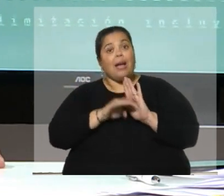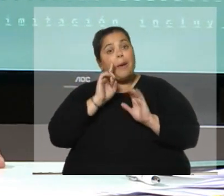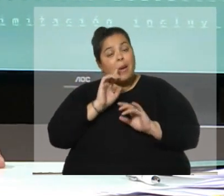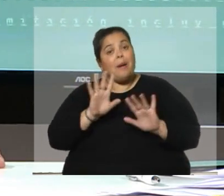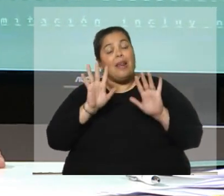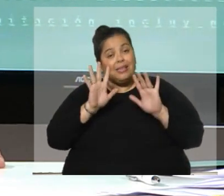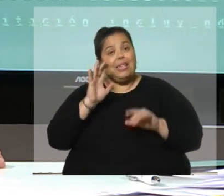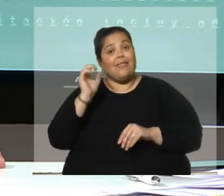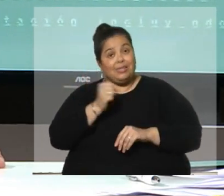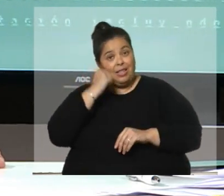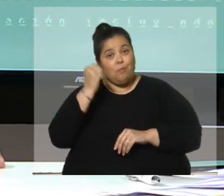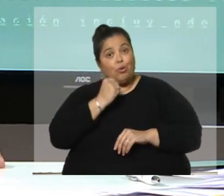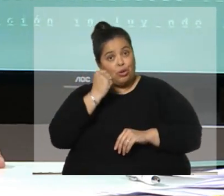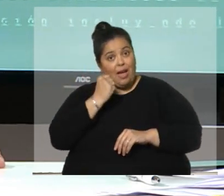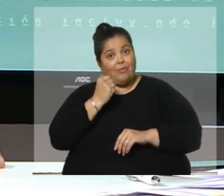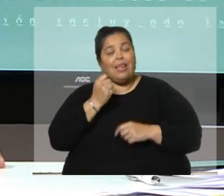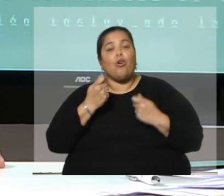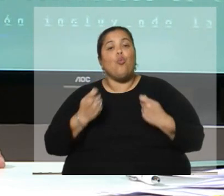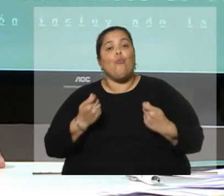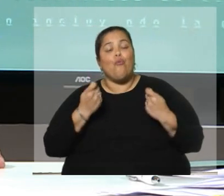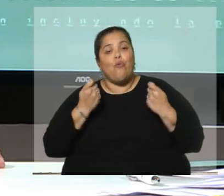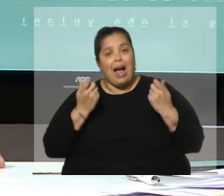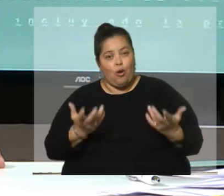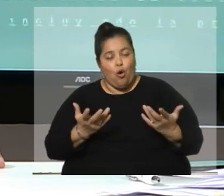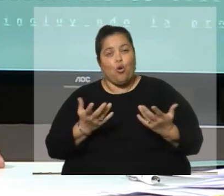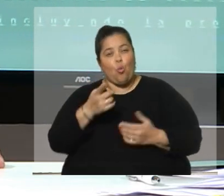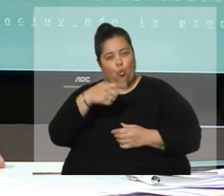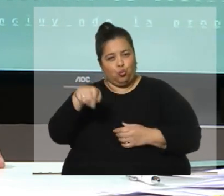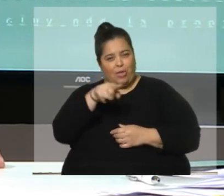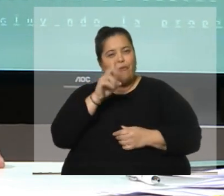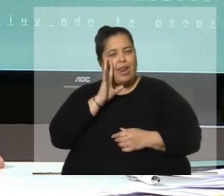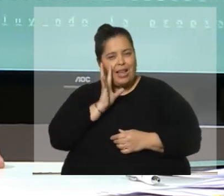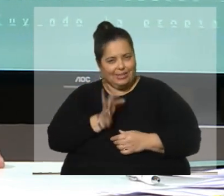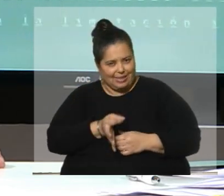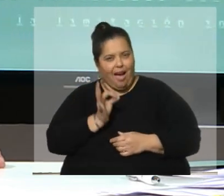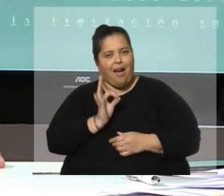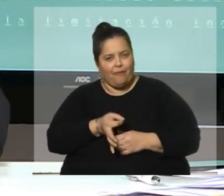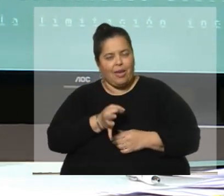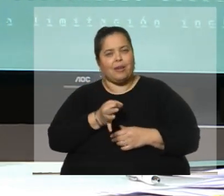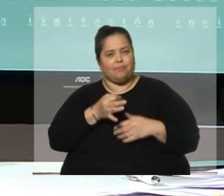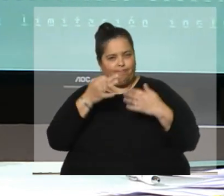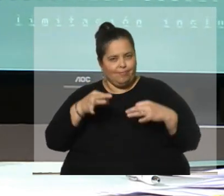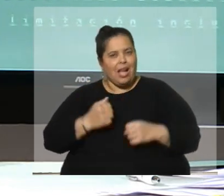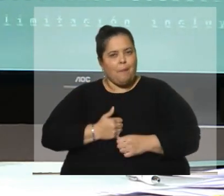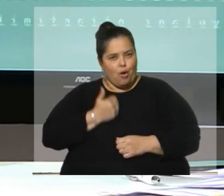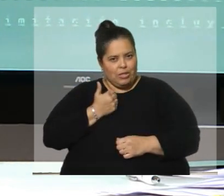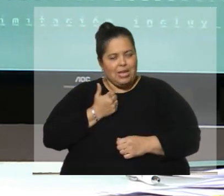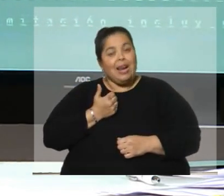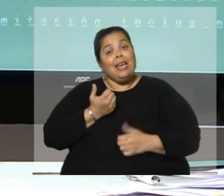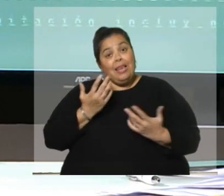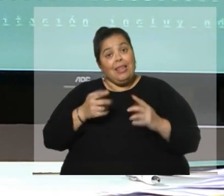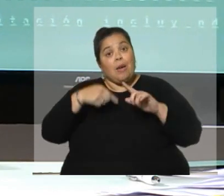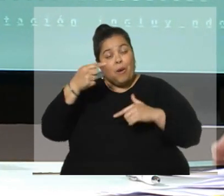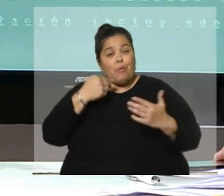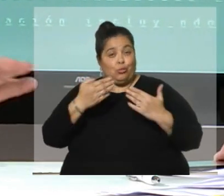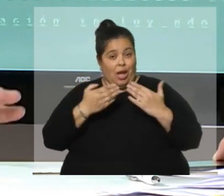para nada inadvertido, que tiene un valor que ustedes van a saber realmente estimar, y sobre el cual vamos a hacer